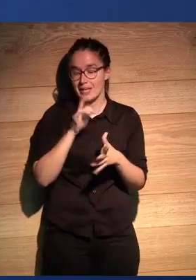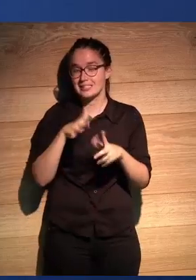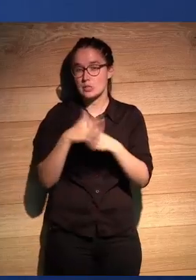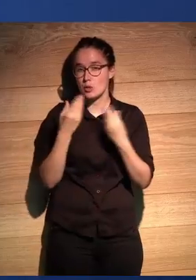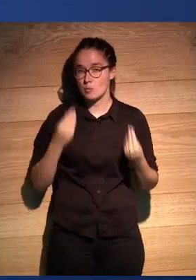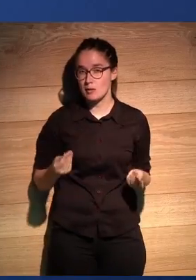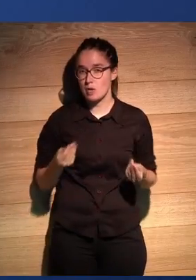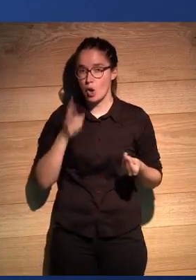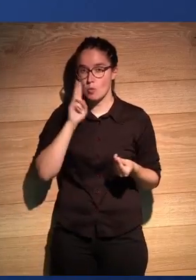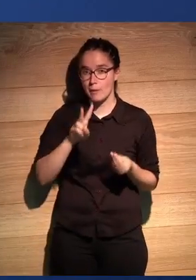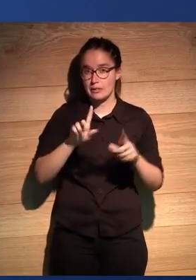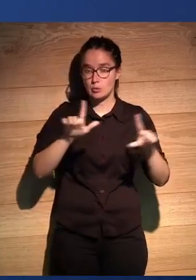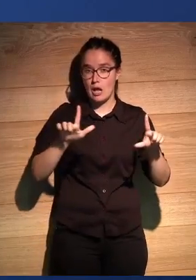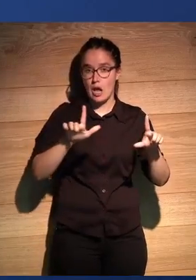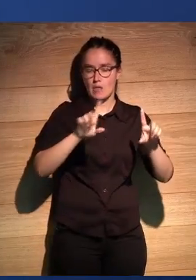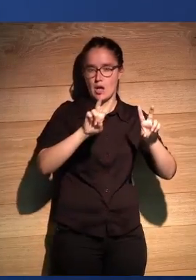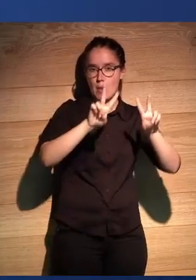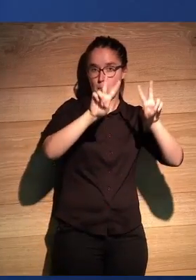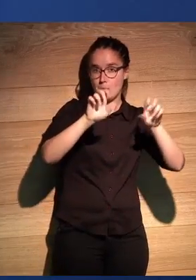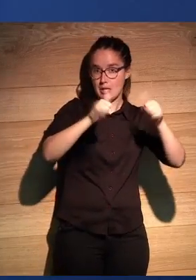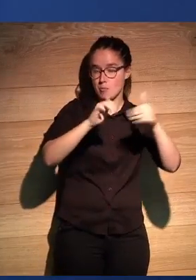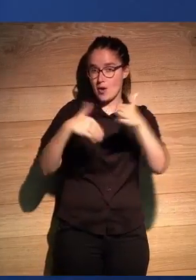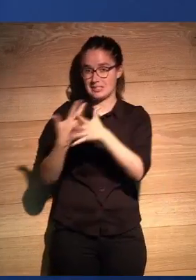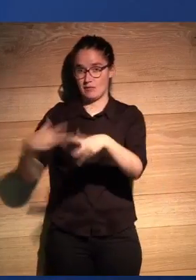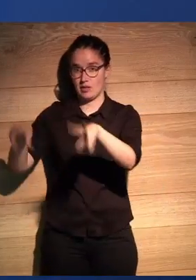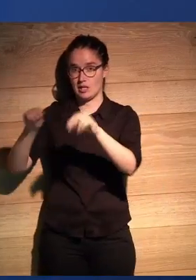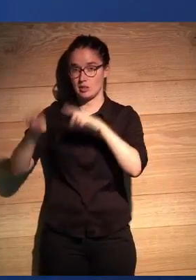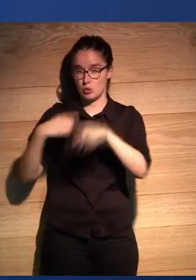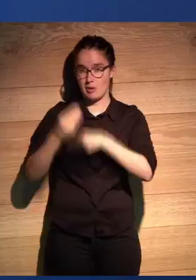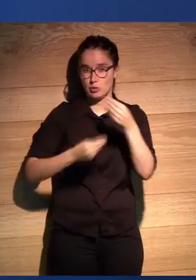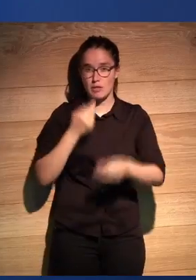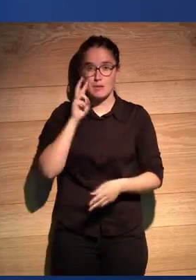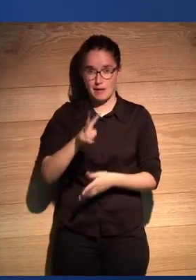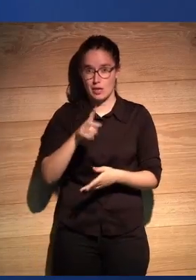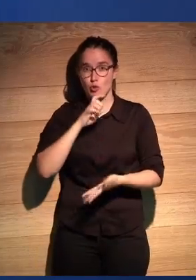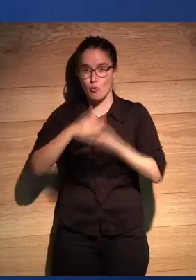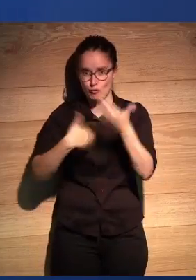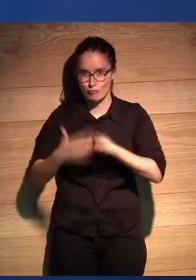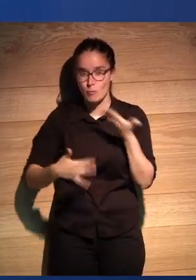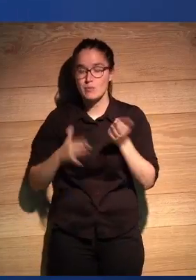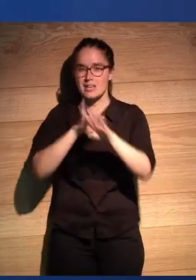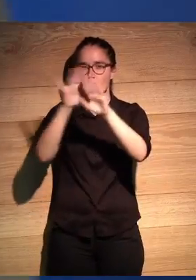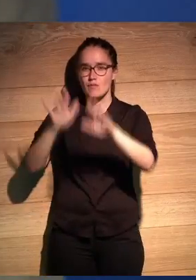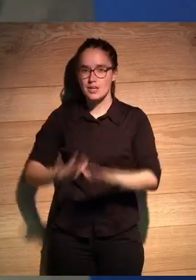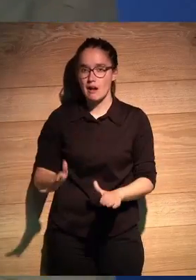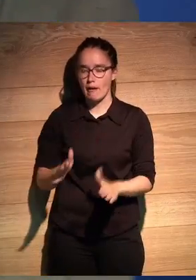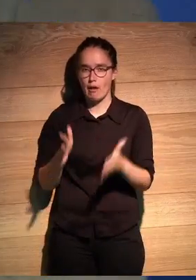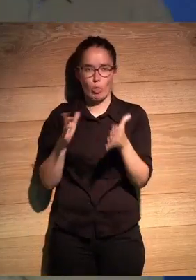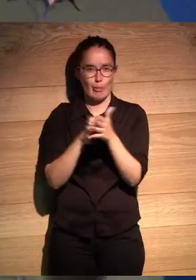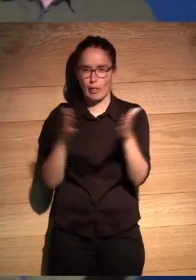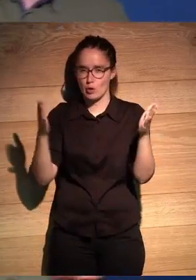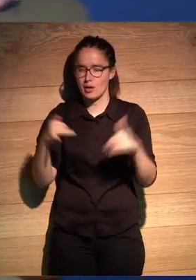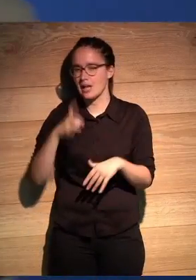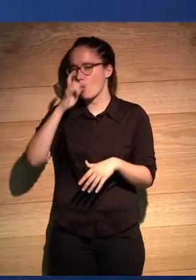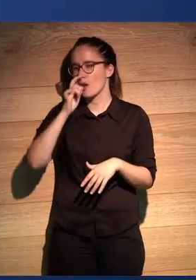este caso, como veis, de una portada de capítulo a final de capítulo, luego haremos una navegación guiada y se podrá ver todo y al final, sin duda, esto